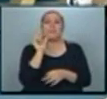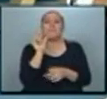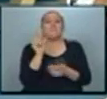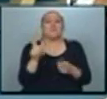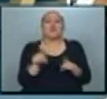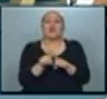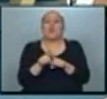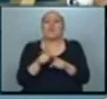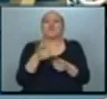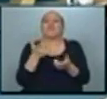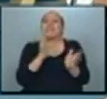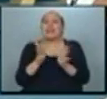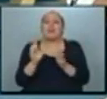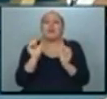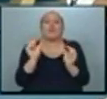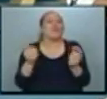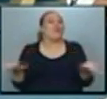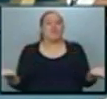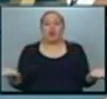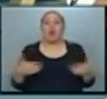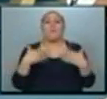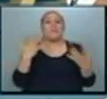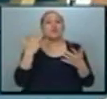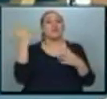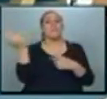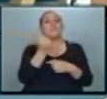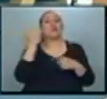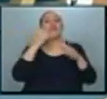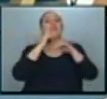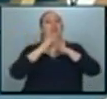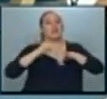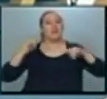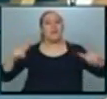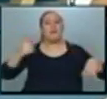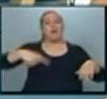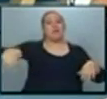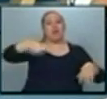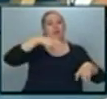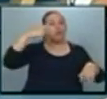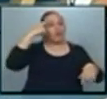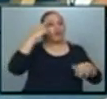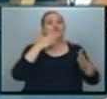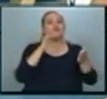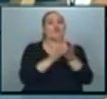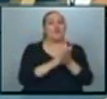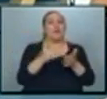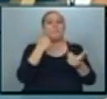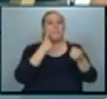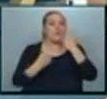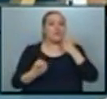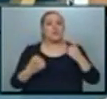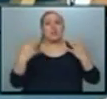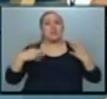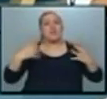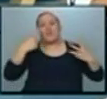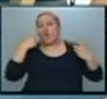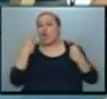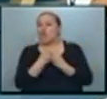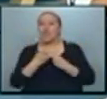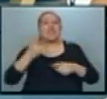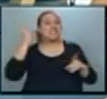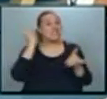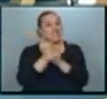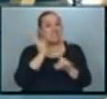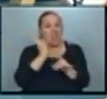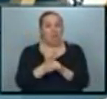hacer. Por eso, la importancia de estas campañas y de tomar conciencia sobre la prevención y hay que hacerse los controles, siempre,